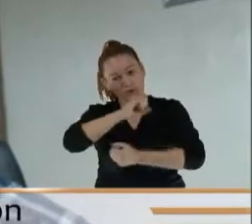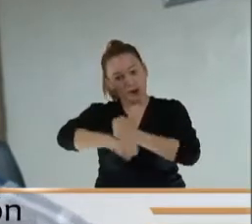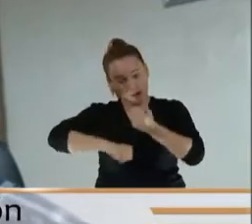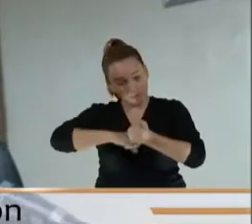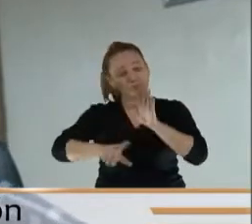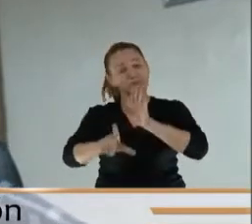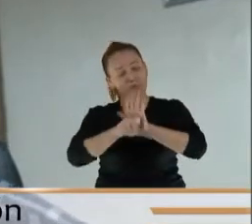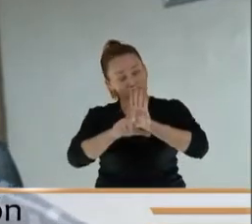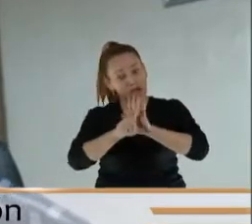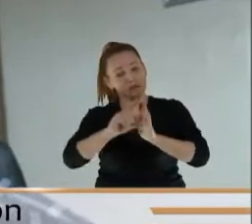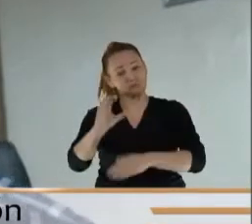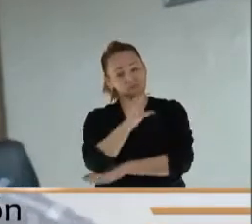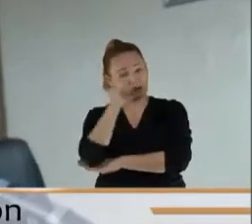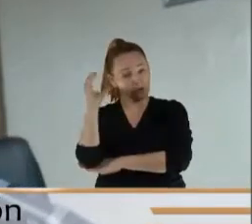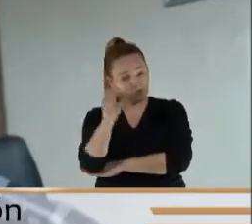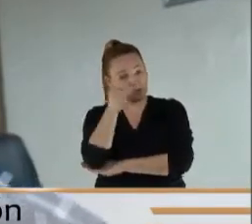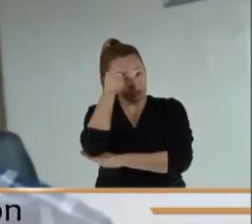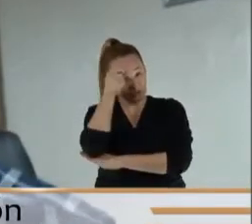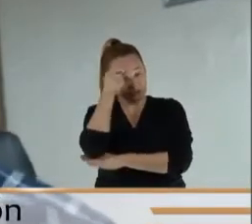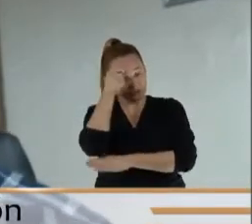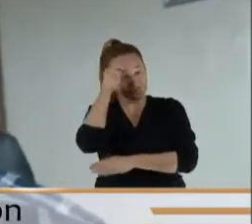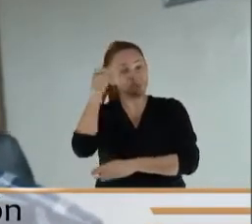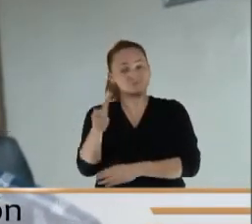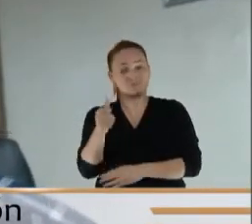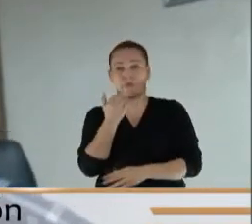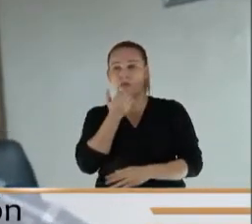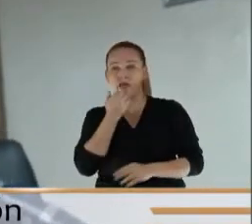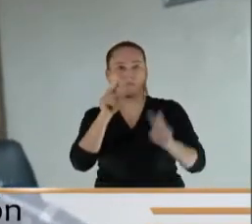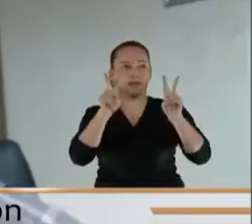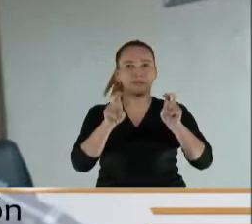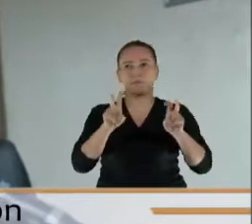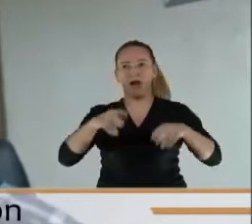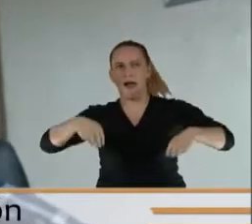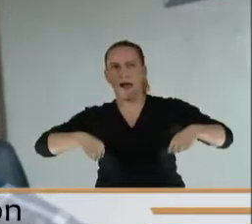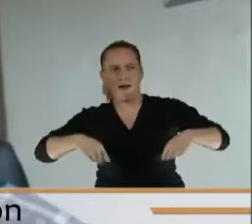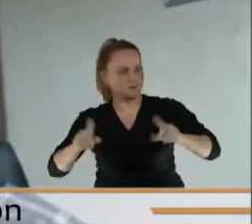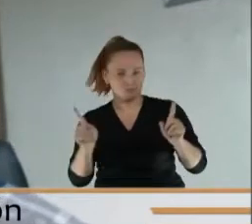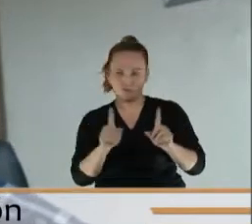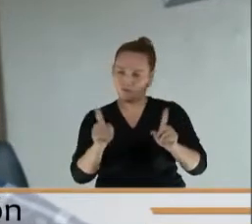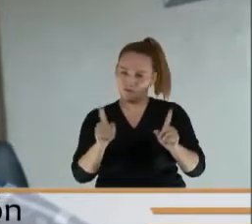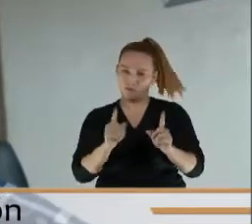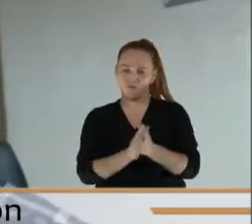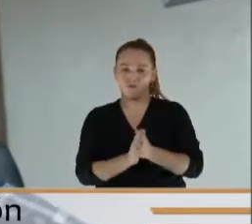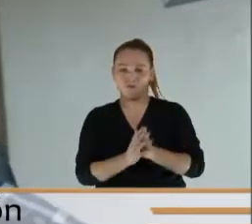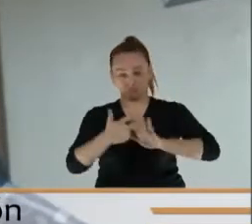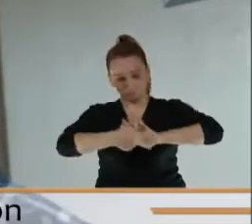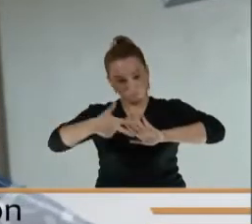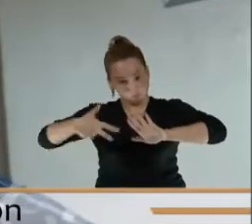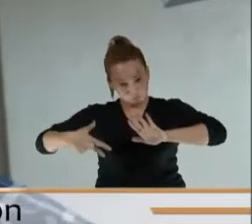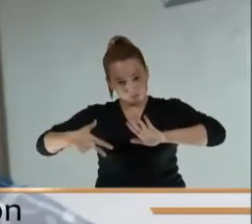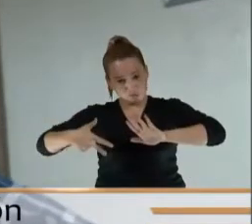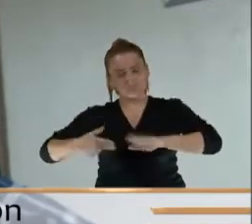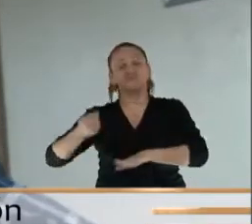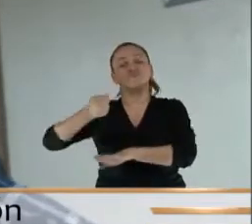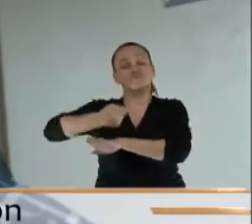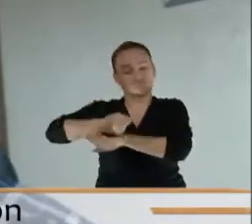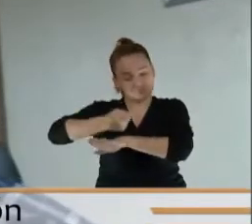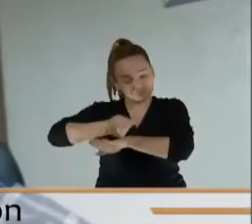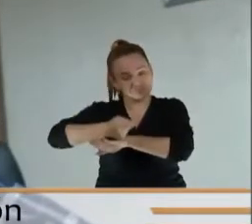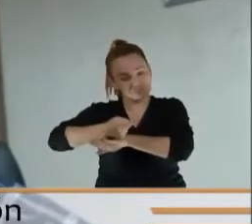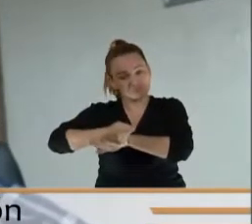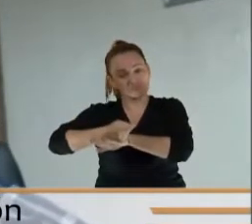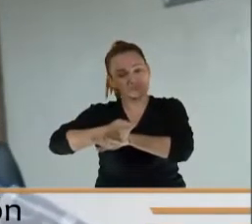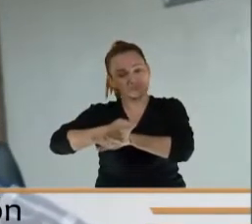legal, es decir, aquí no hay ningún tema inconstitucional. La misma Corte en muchas sentencias, dentro de ello en la